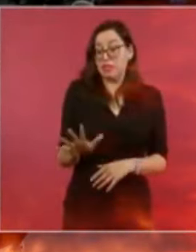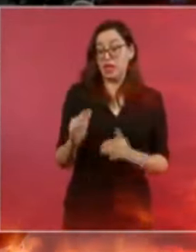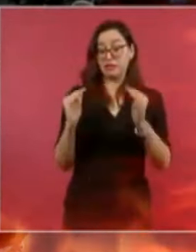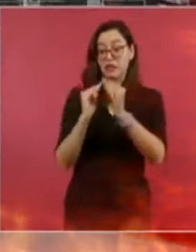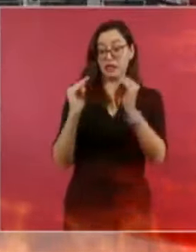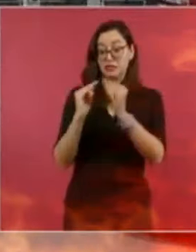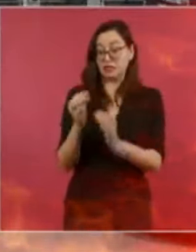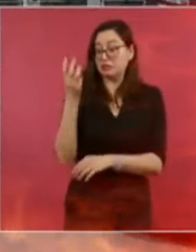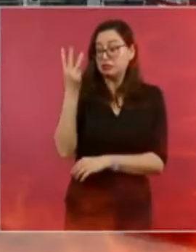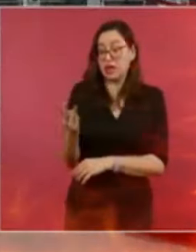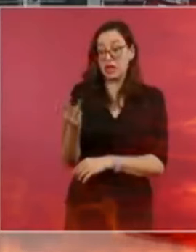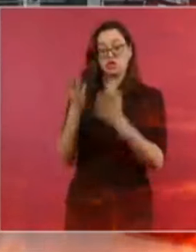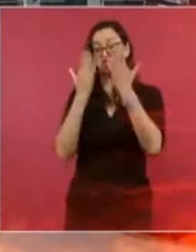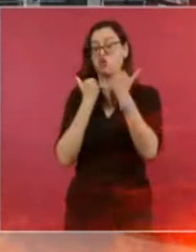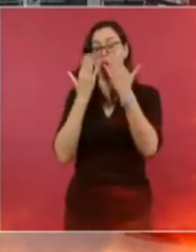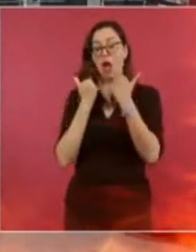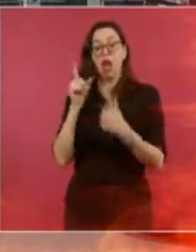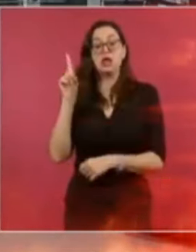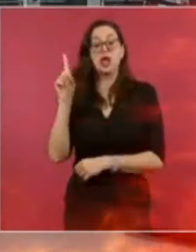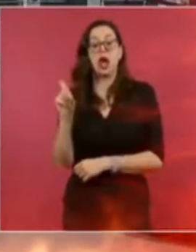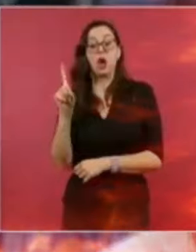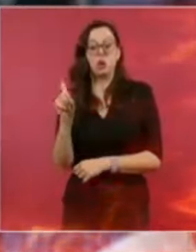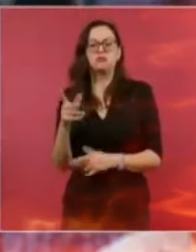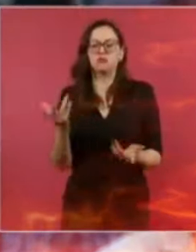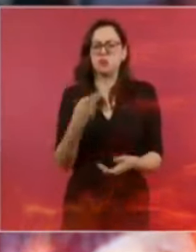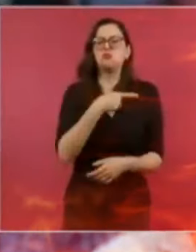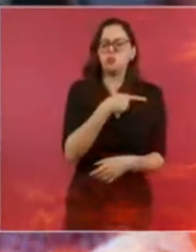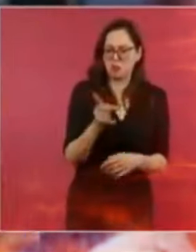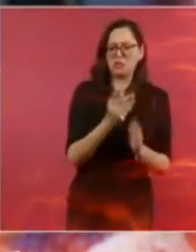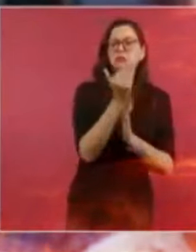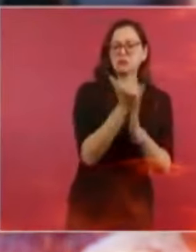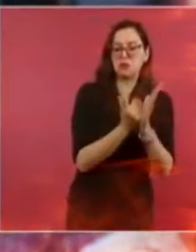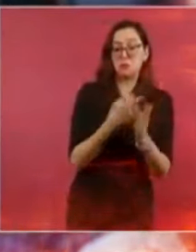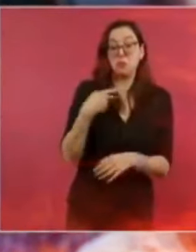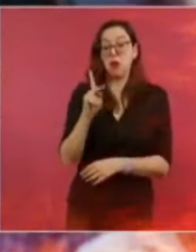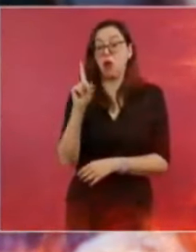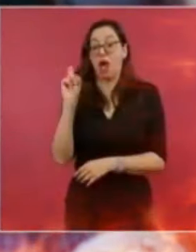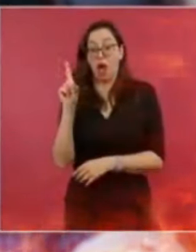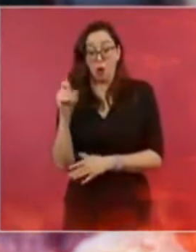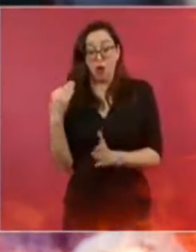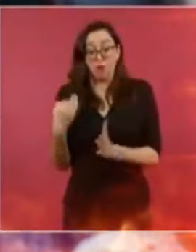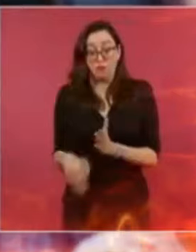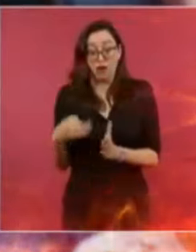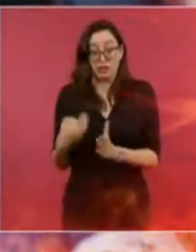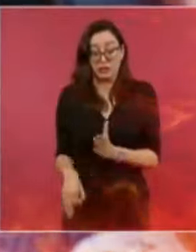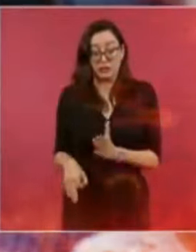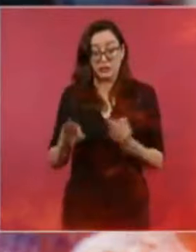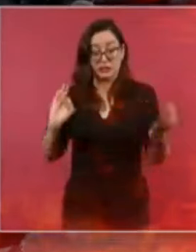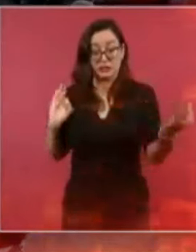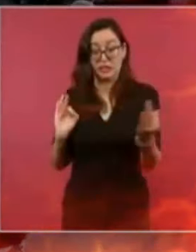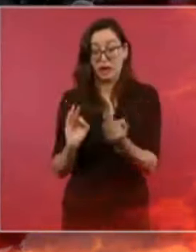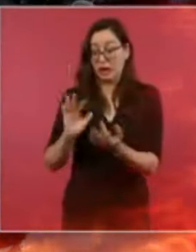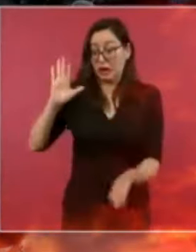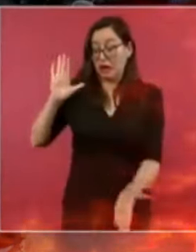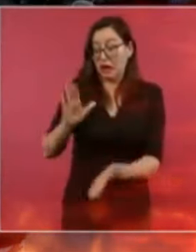Y le dice la periodista, oiga, pero es que son datos de Conagua, de su gobierno. No, no es cierto. Pero es que